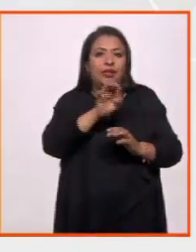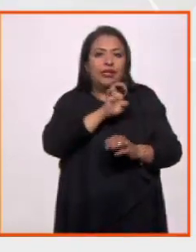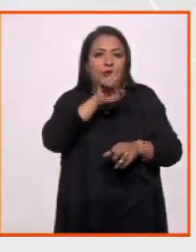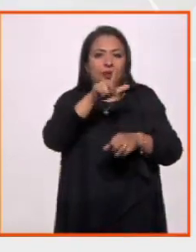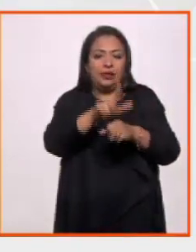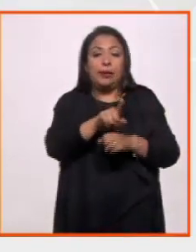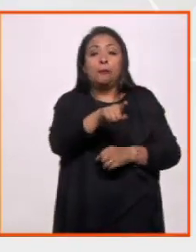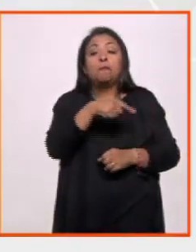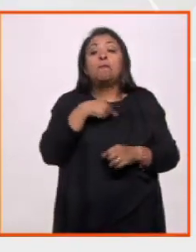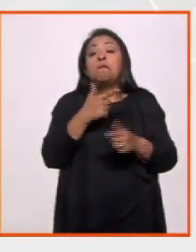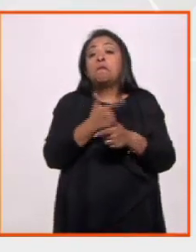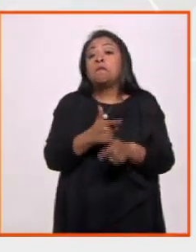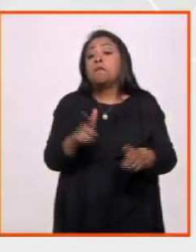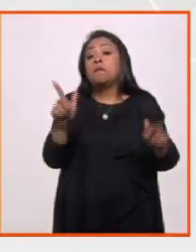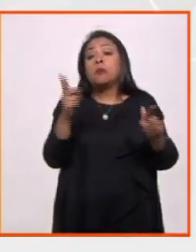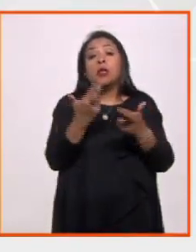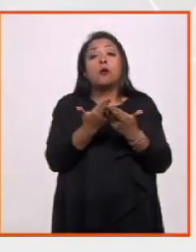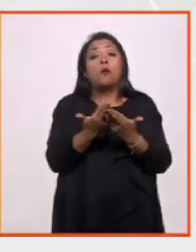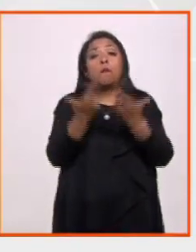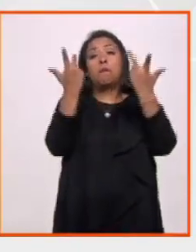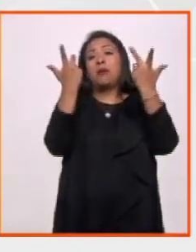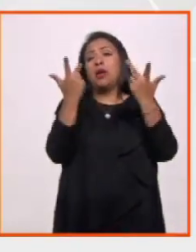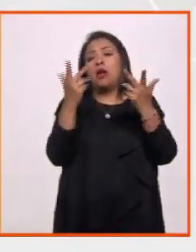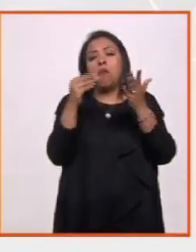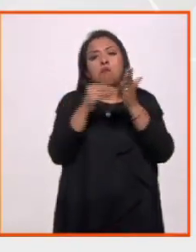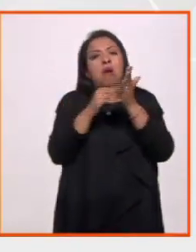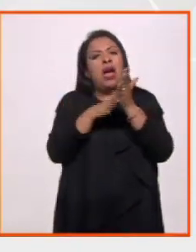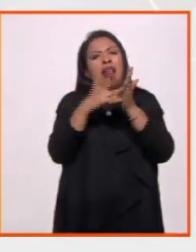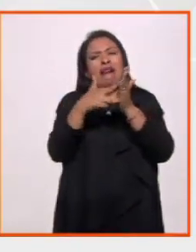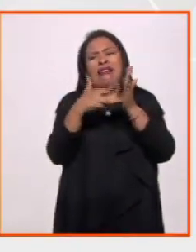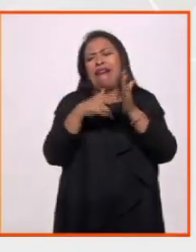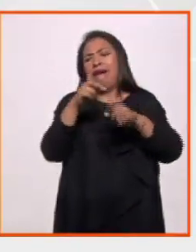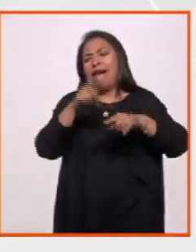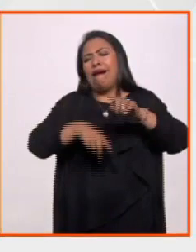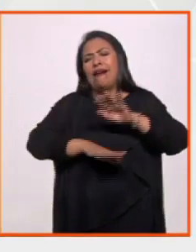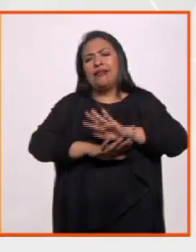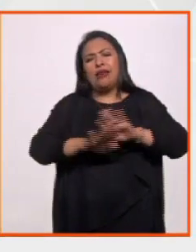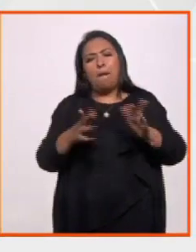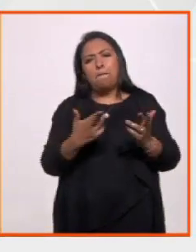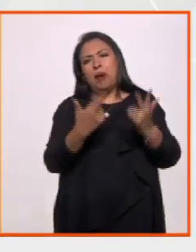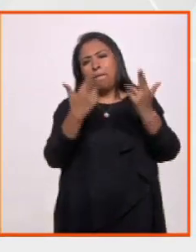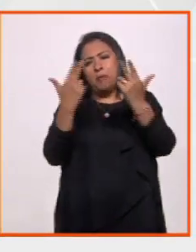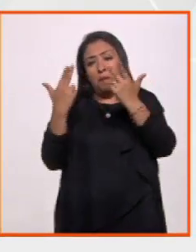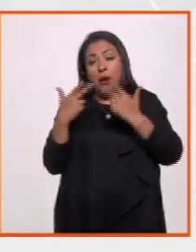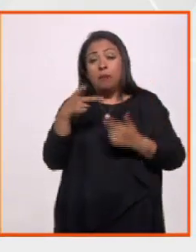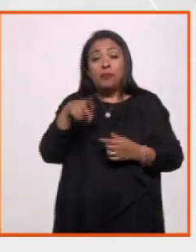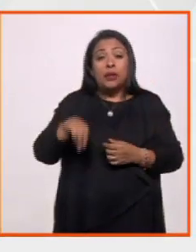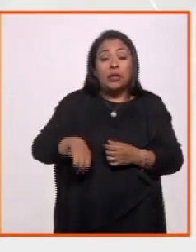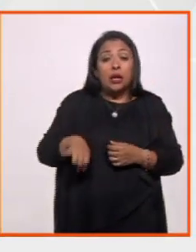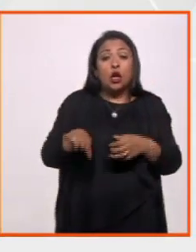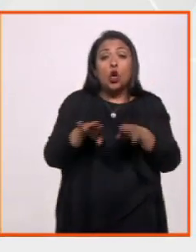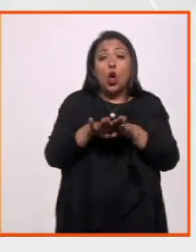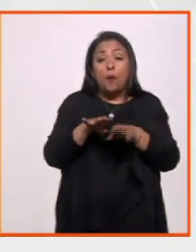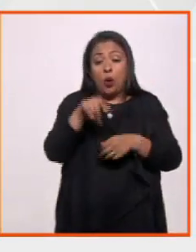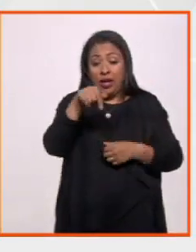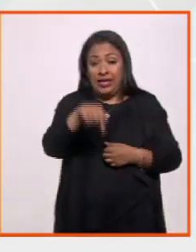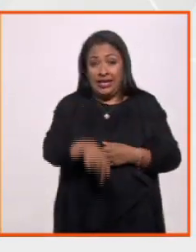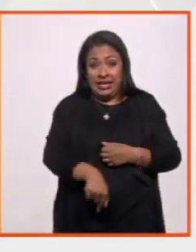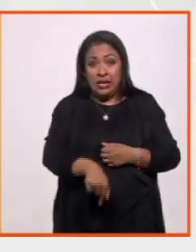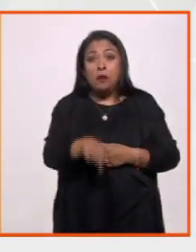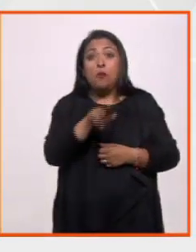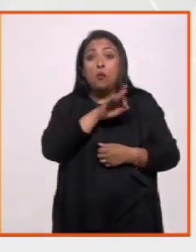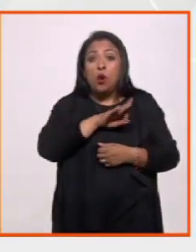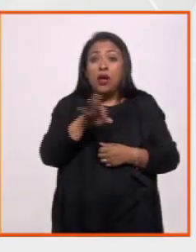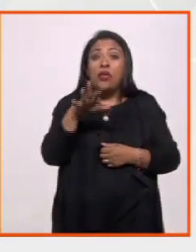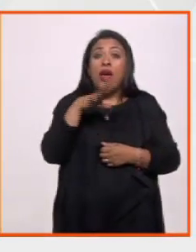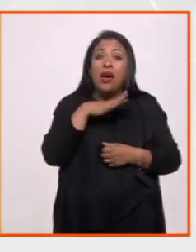La libertad de romper los modelos establecidos. Algo muy interesante es como aquí es donde se